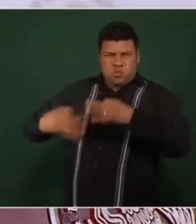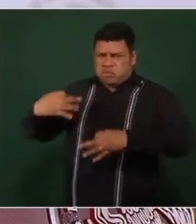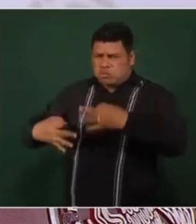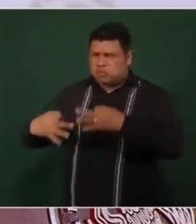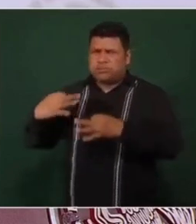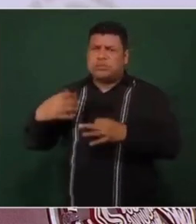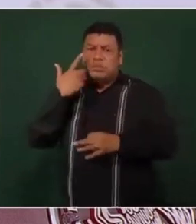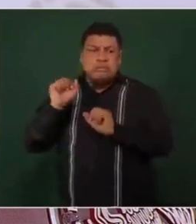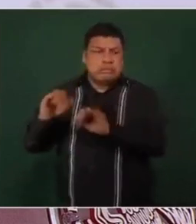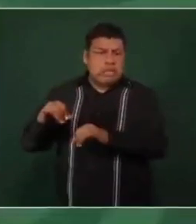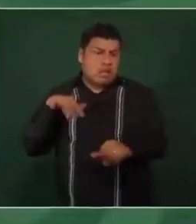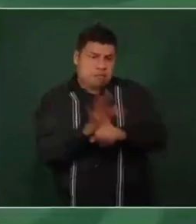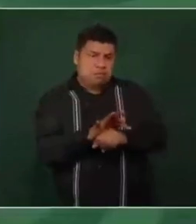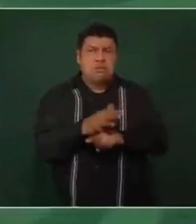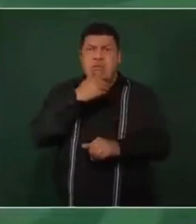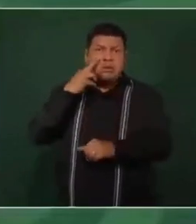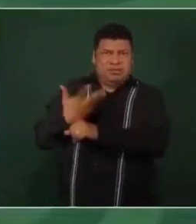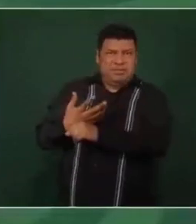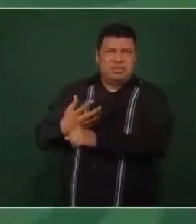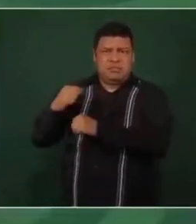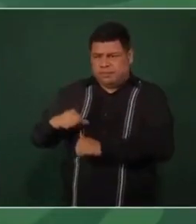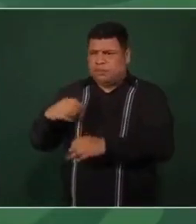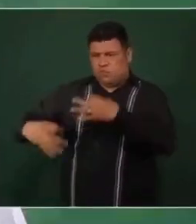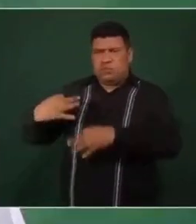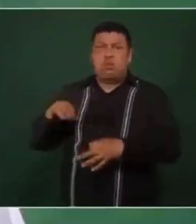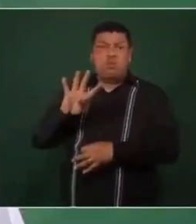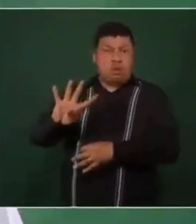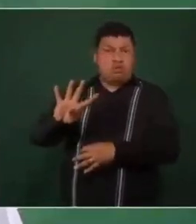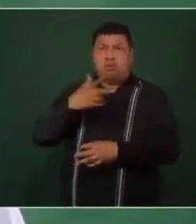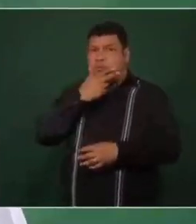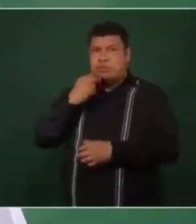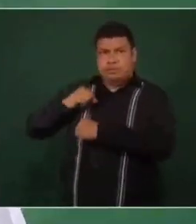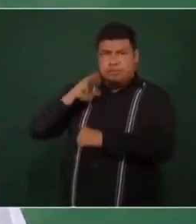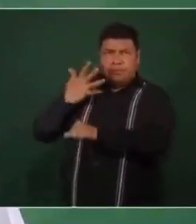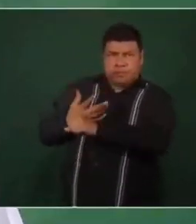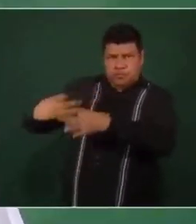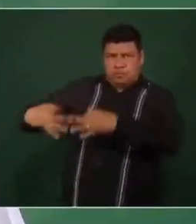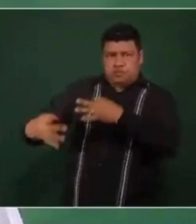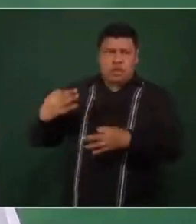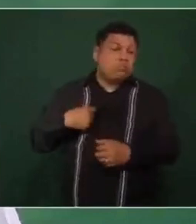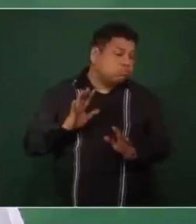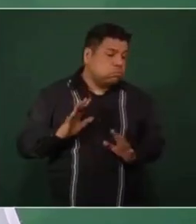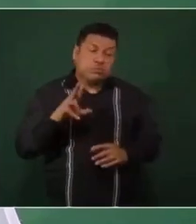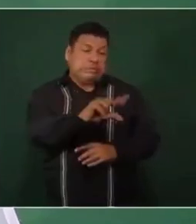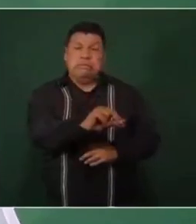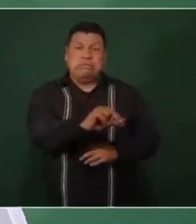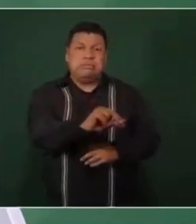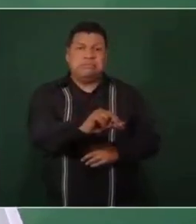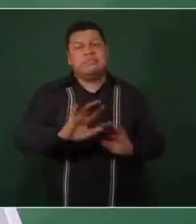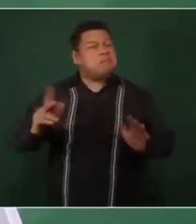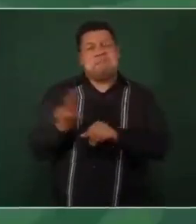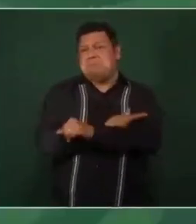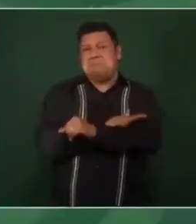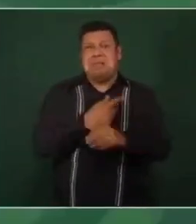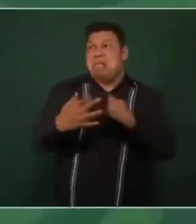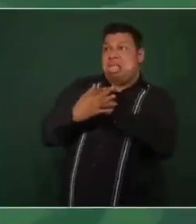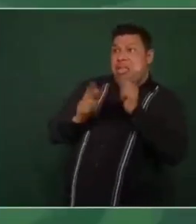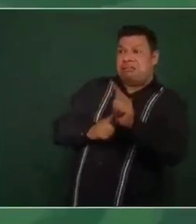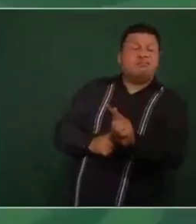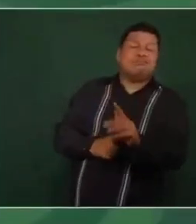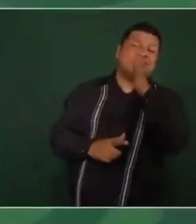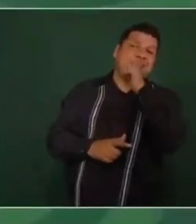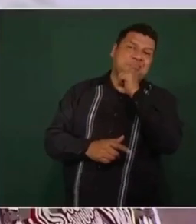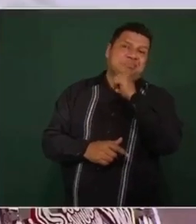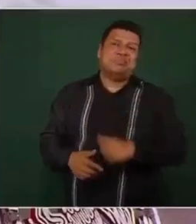terceras partes de los votos de los ministros de la Corte, con cuatro ministros que digan no, ya con eso no podrían